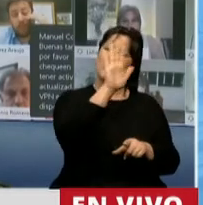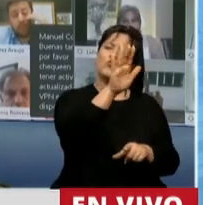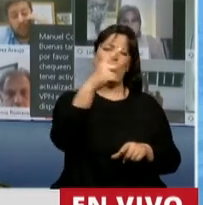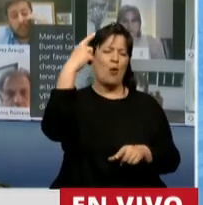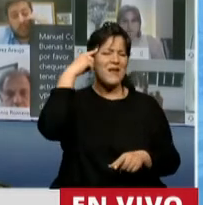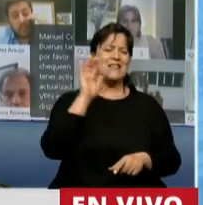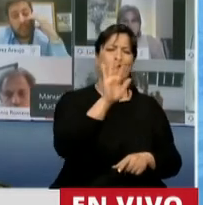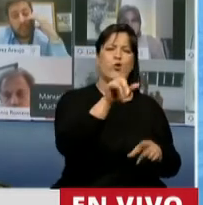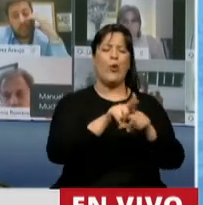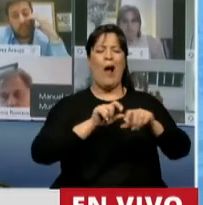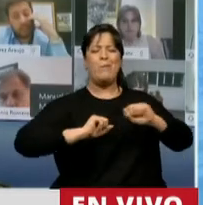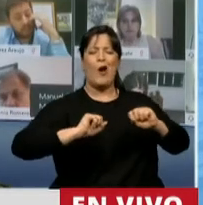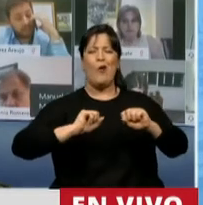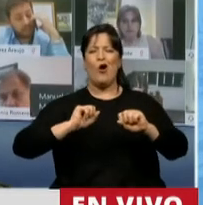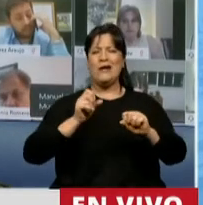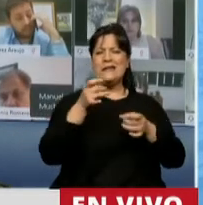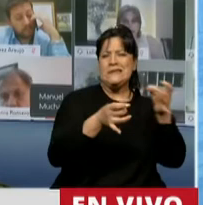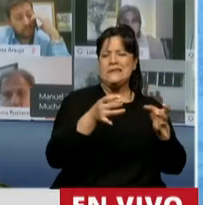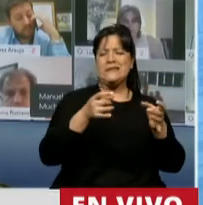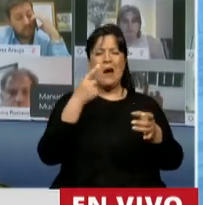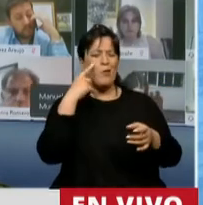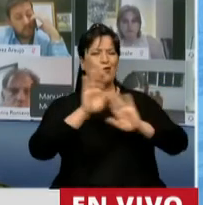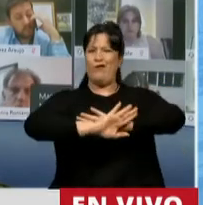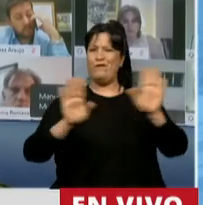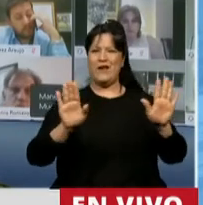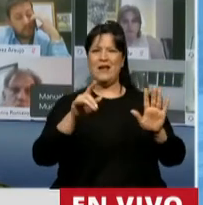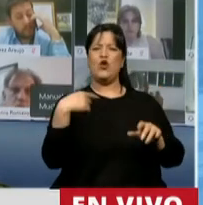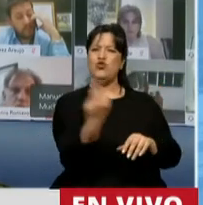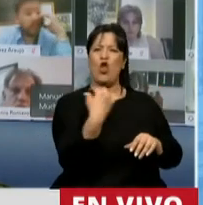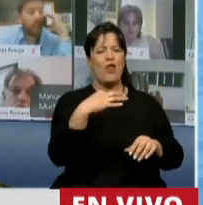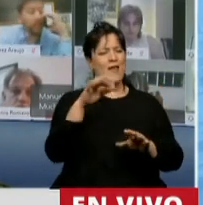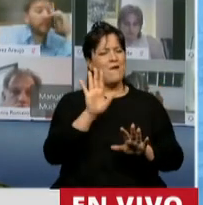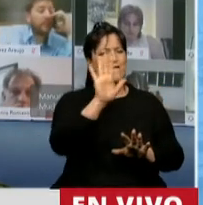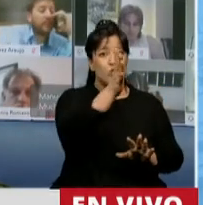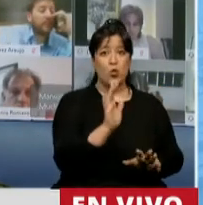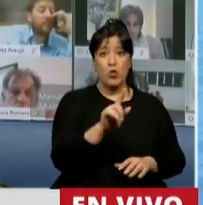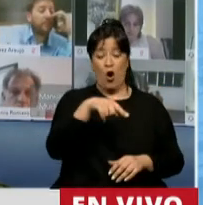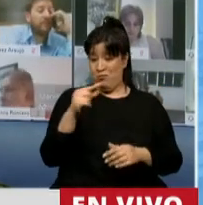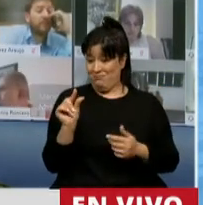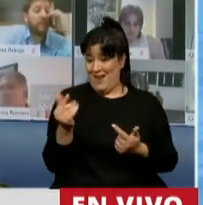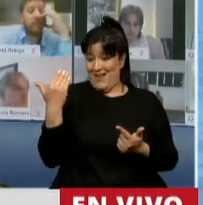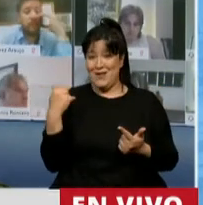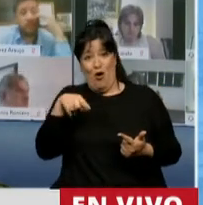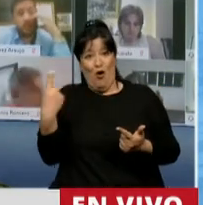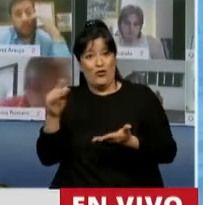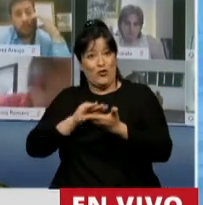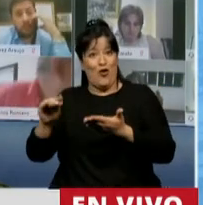caigamos en provocaciones ni en descalificaciones, que dejemos de mirar al futuro. Y el diputado preopinante